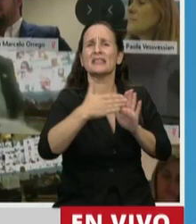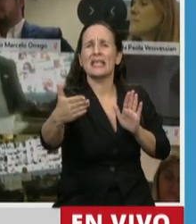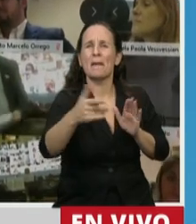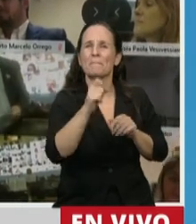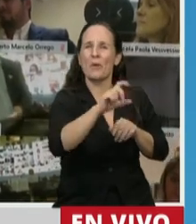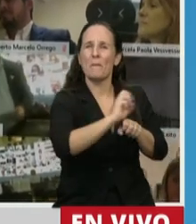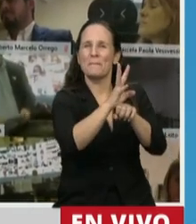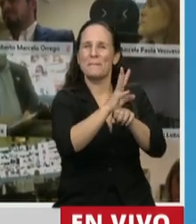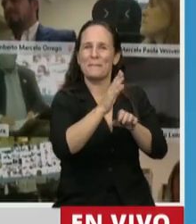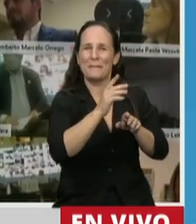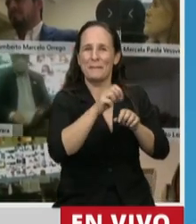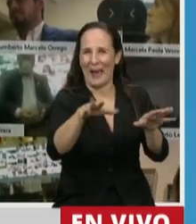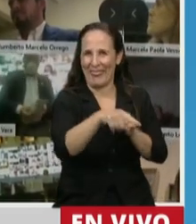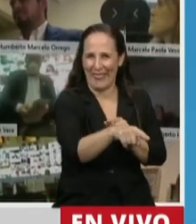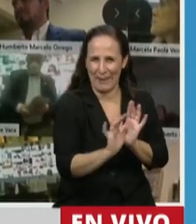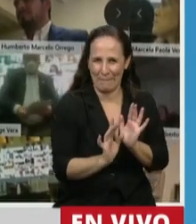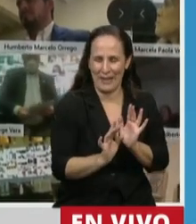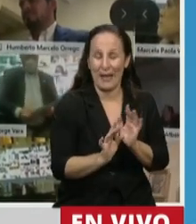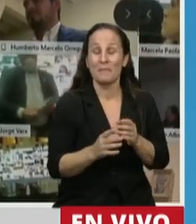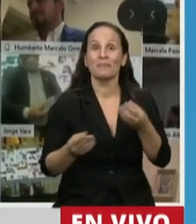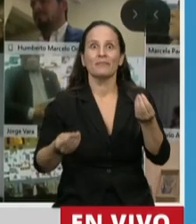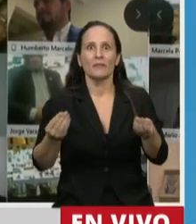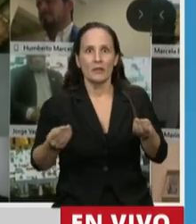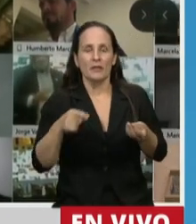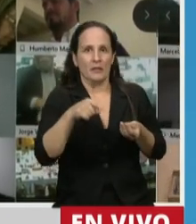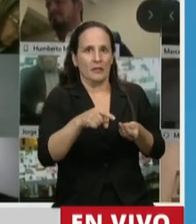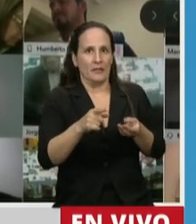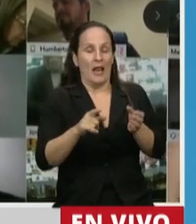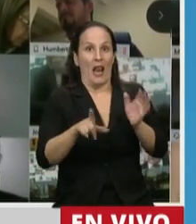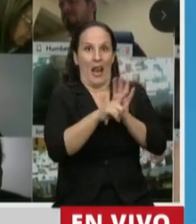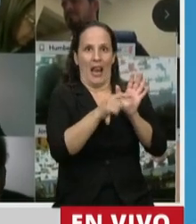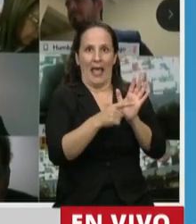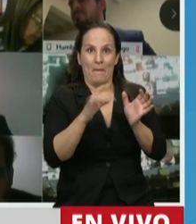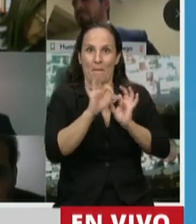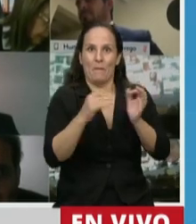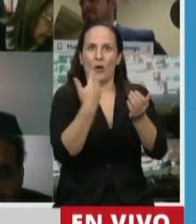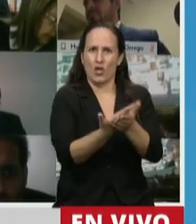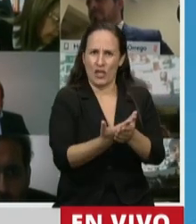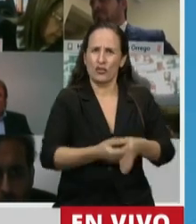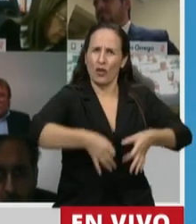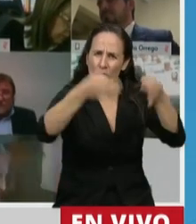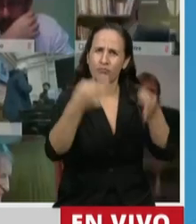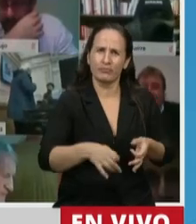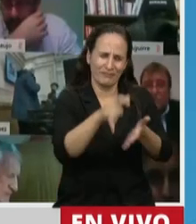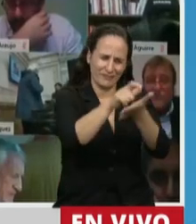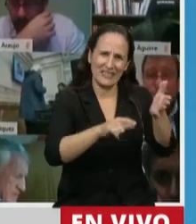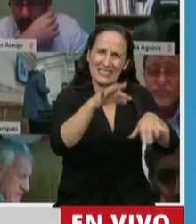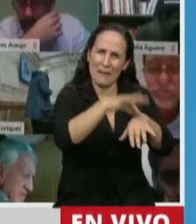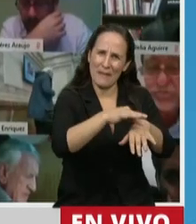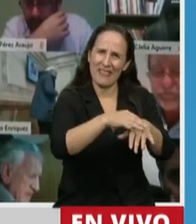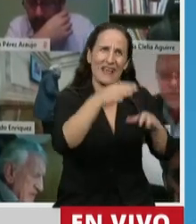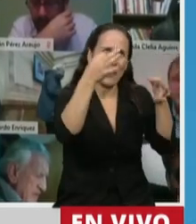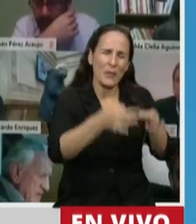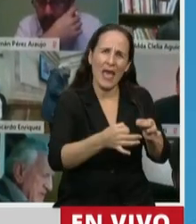El proyecto de esta ley justamente viene a hacer que este sistema sea realmente digital y que permita superar